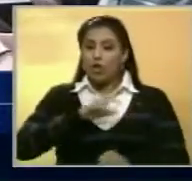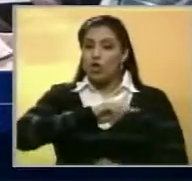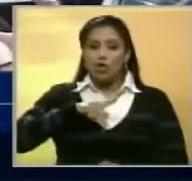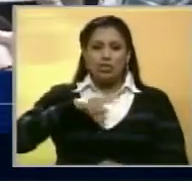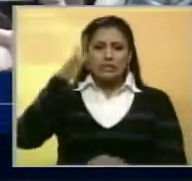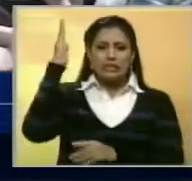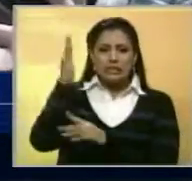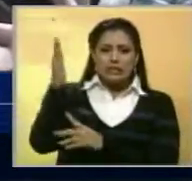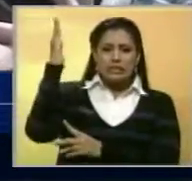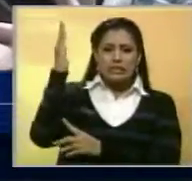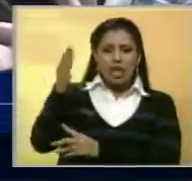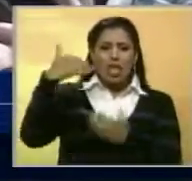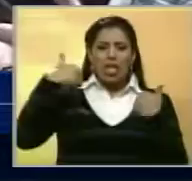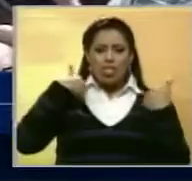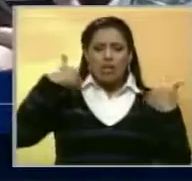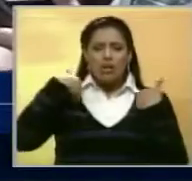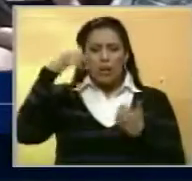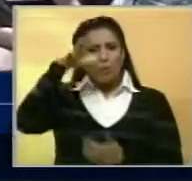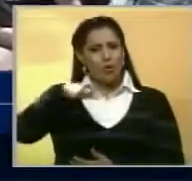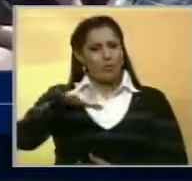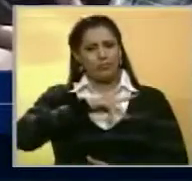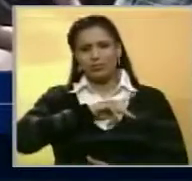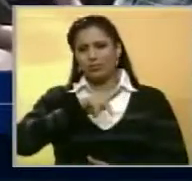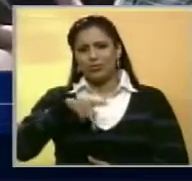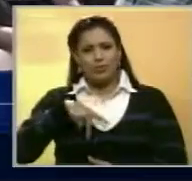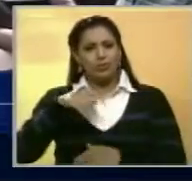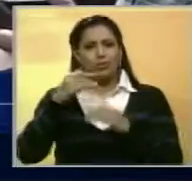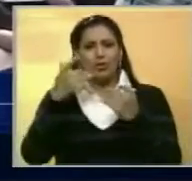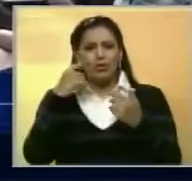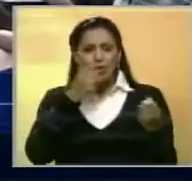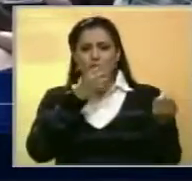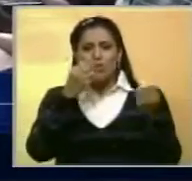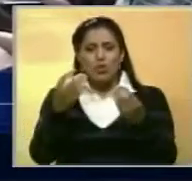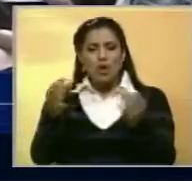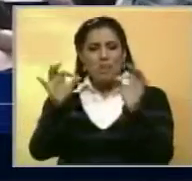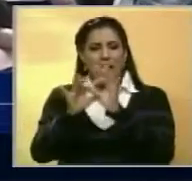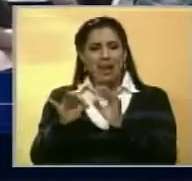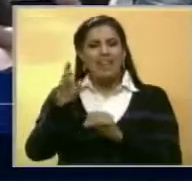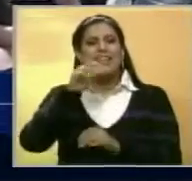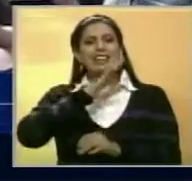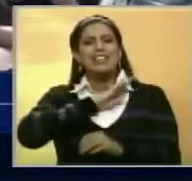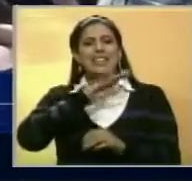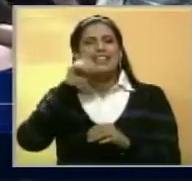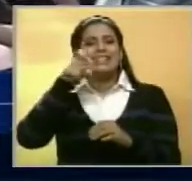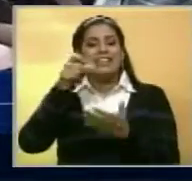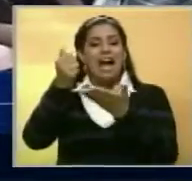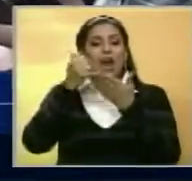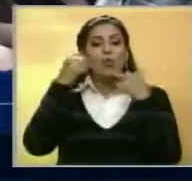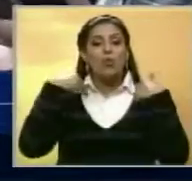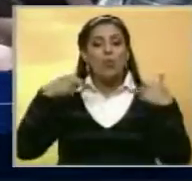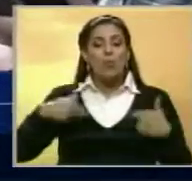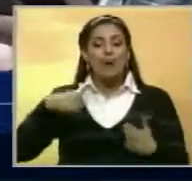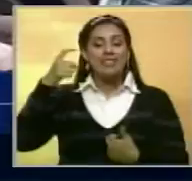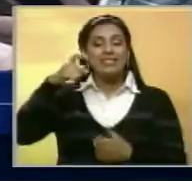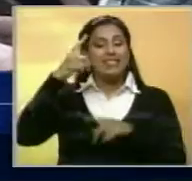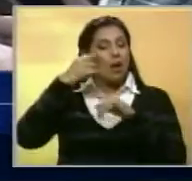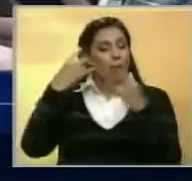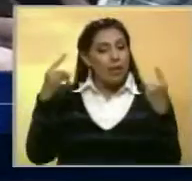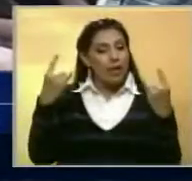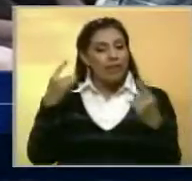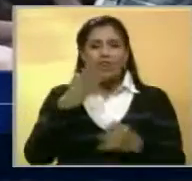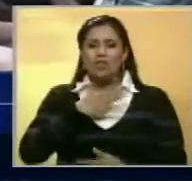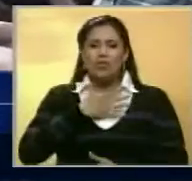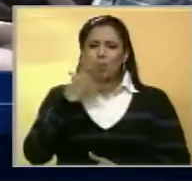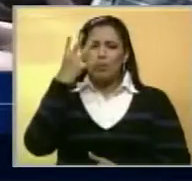castigando al pueblo. No es posible que no entendamos que es necesaria la ayuda humanitaria. Y yo no